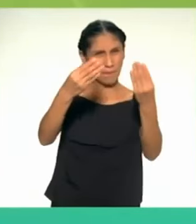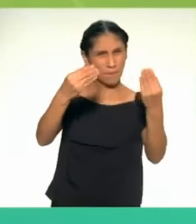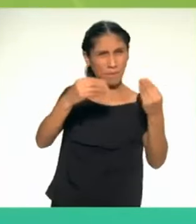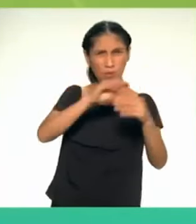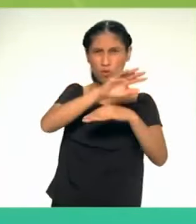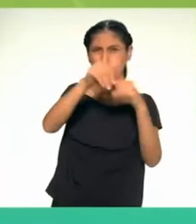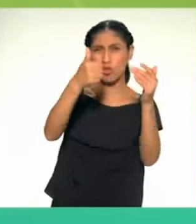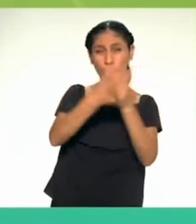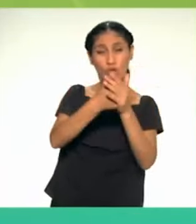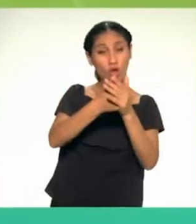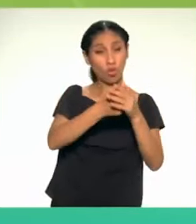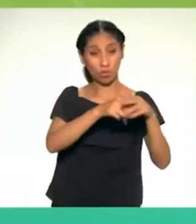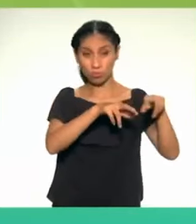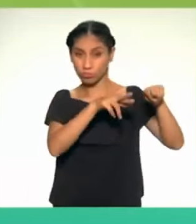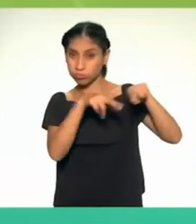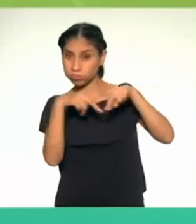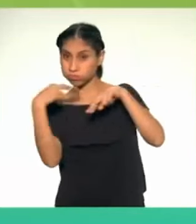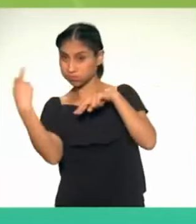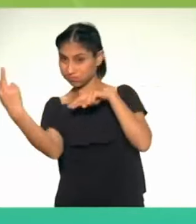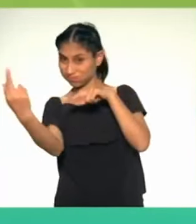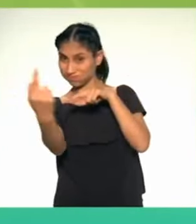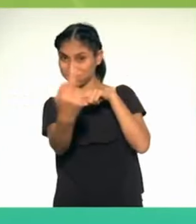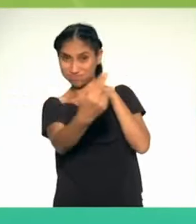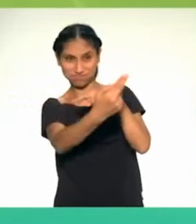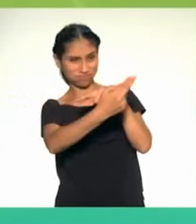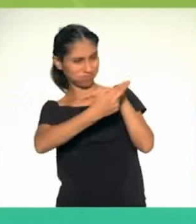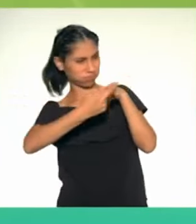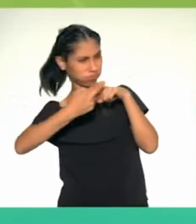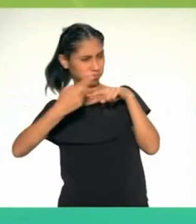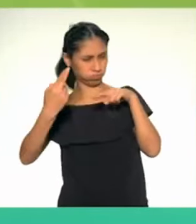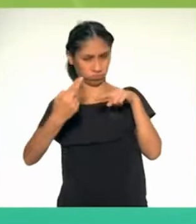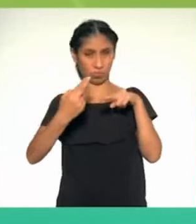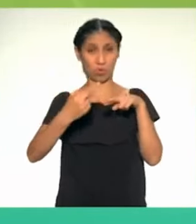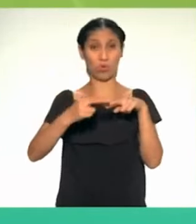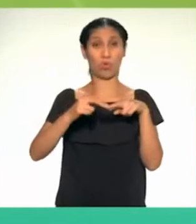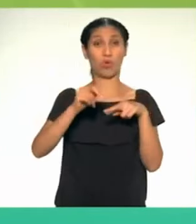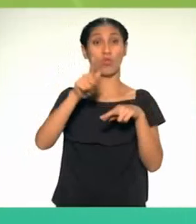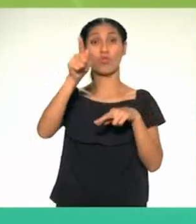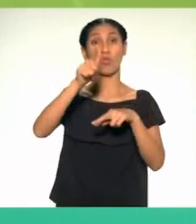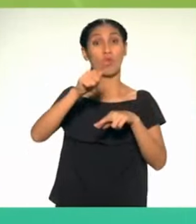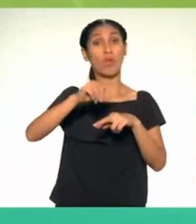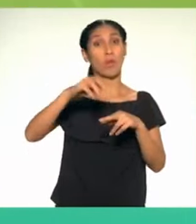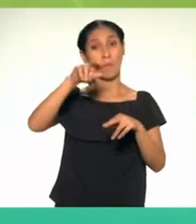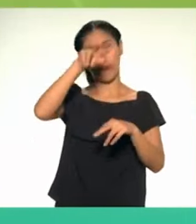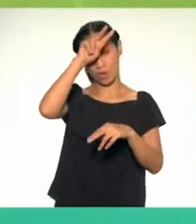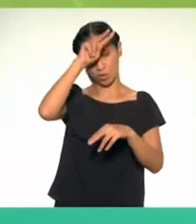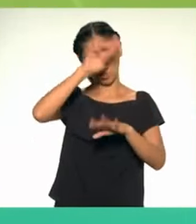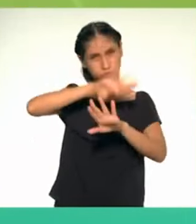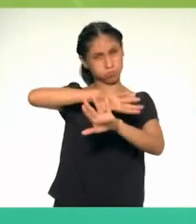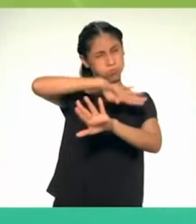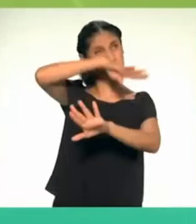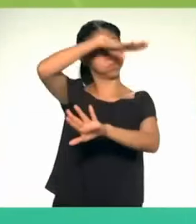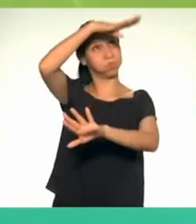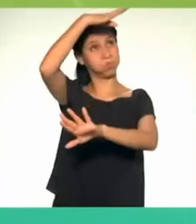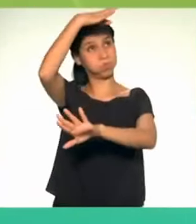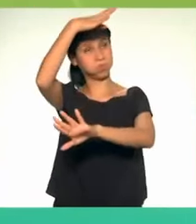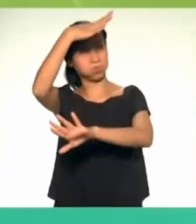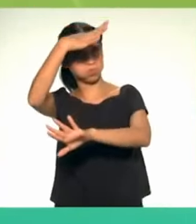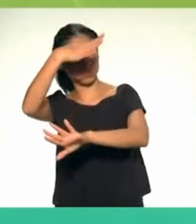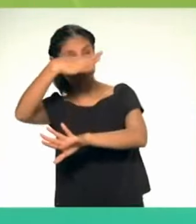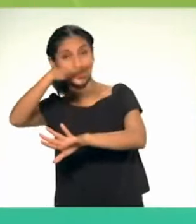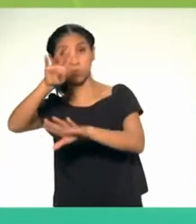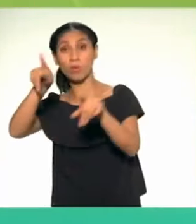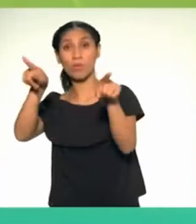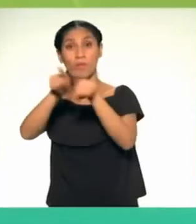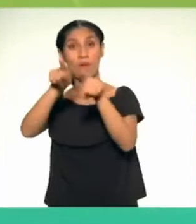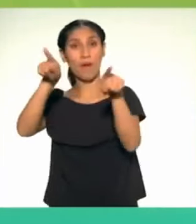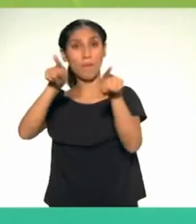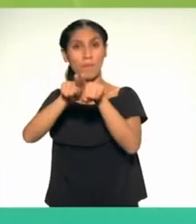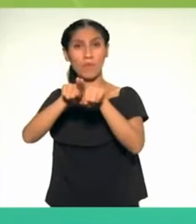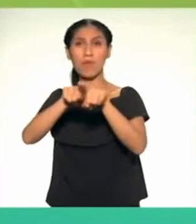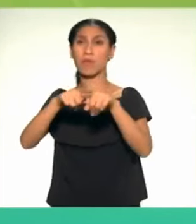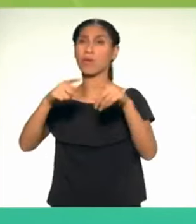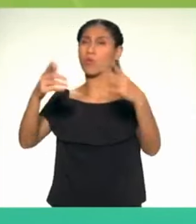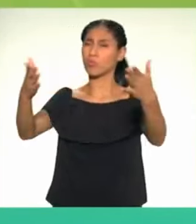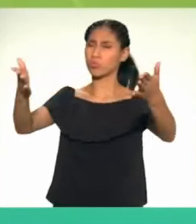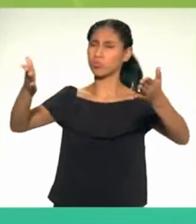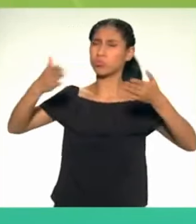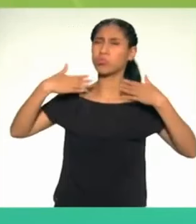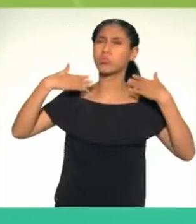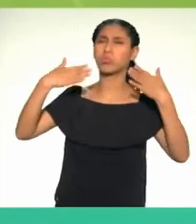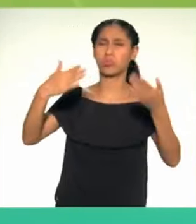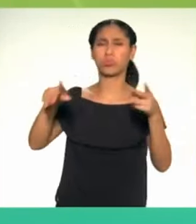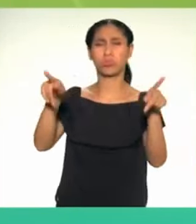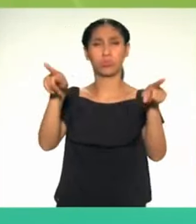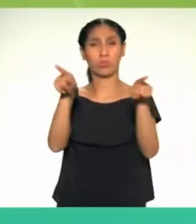terrestre, que definen ambientes diferenciados por su altitud y condiciones climáticas. De acuerdo con el sexto